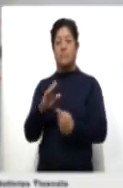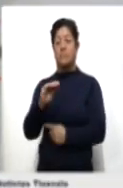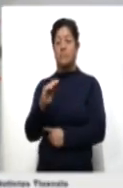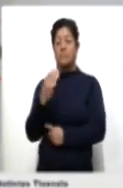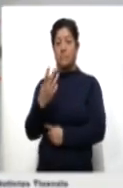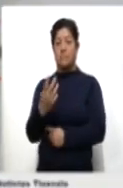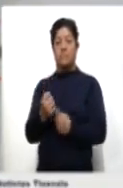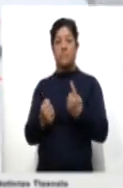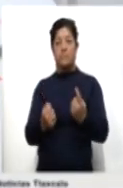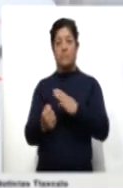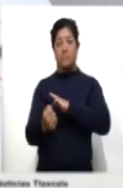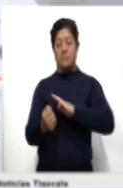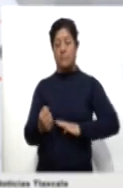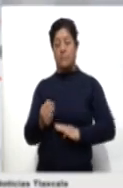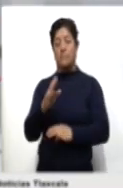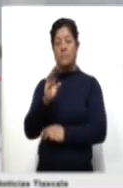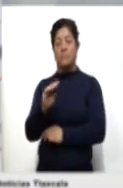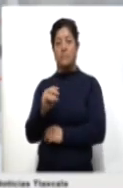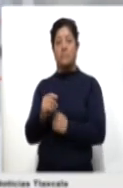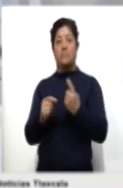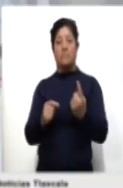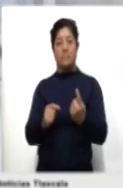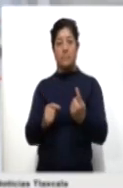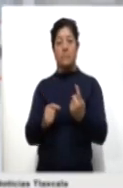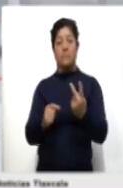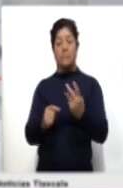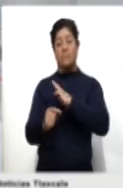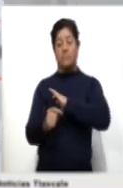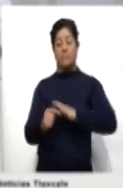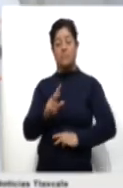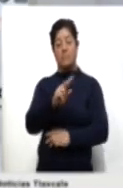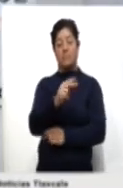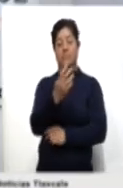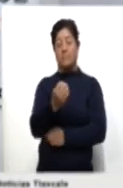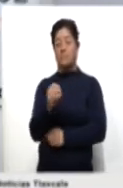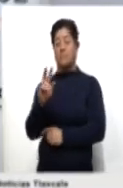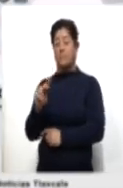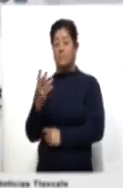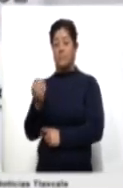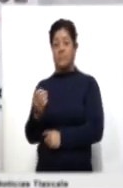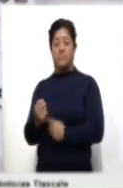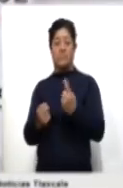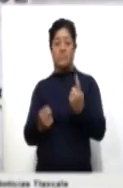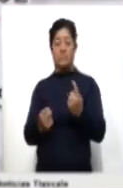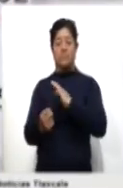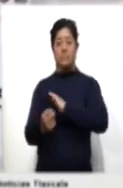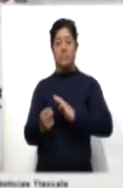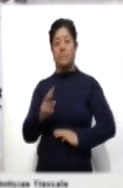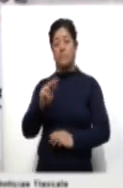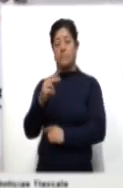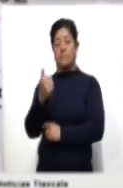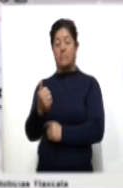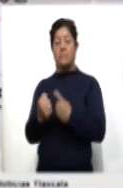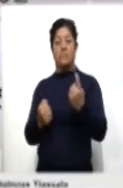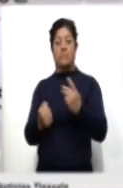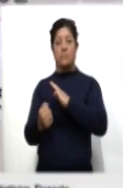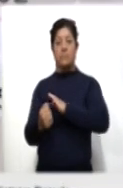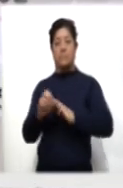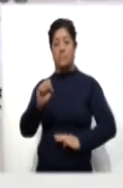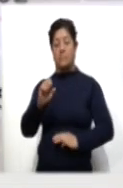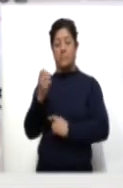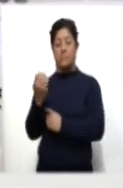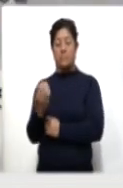Nopaluca 93, Coapiastla 90, Cuajomulco y Tocatlán 89, Huatcinco 86, Zacualpan 69,